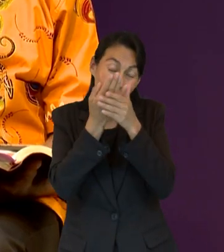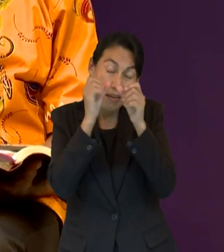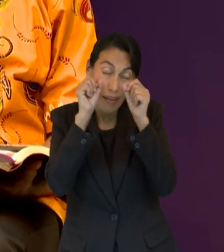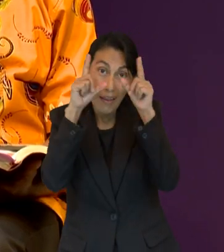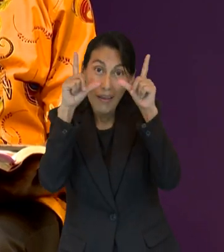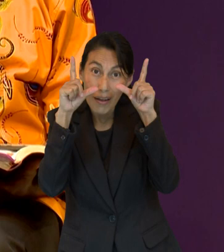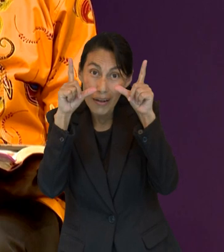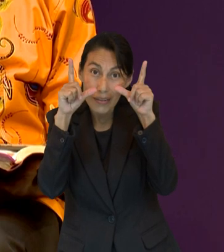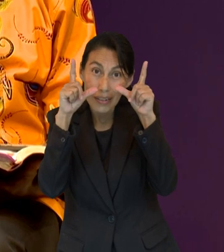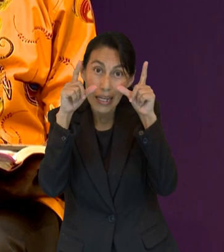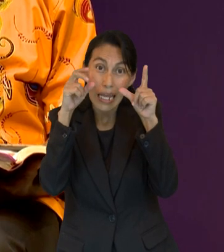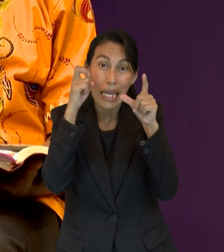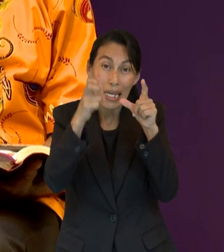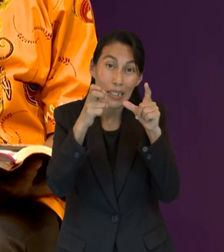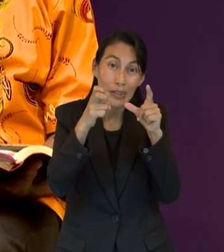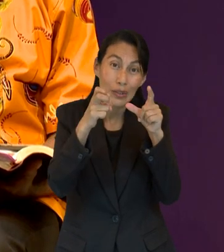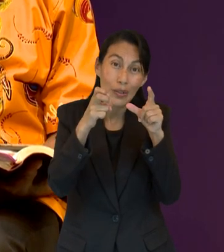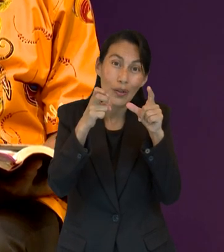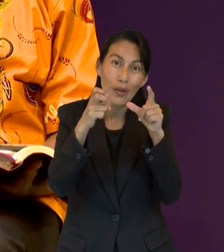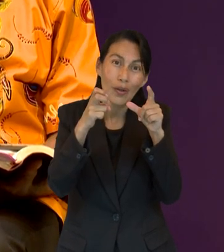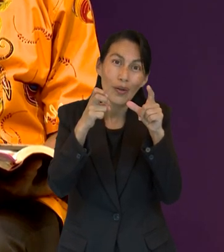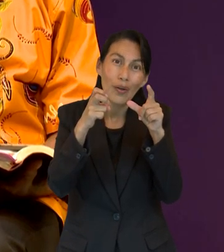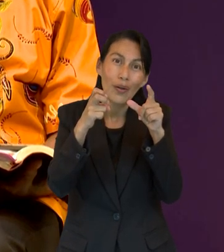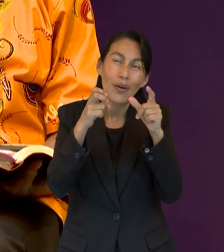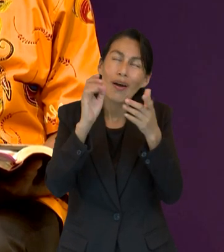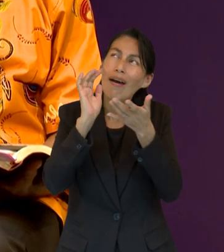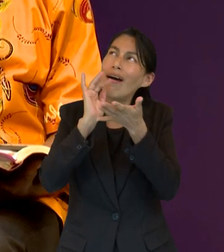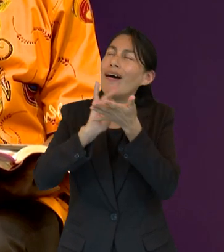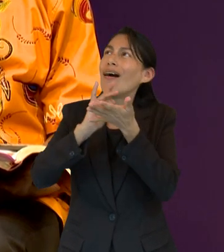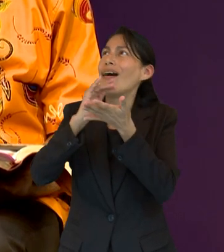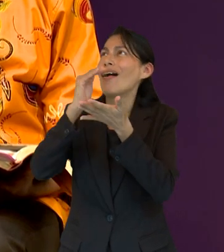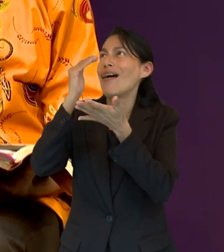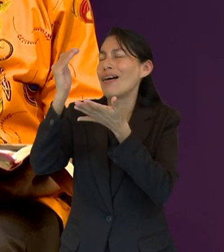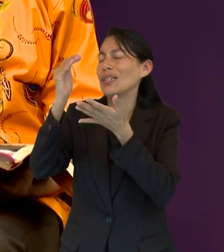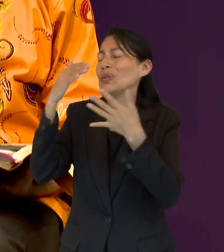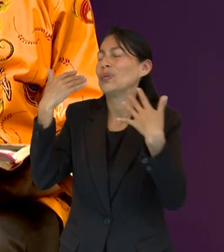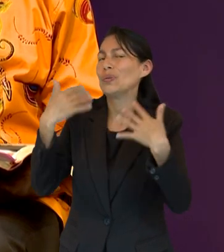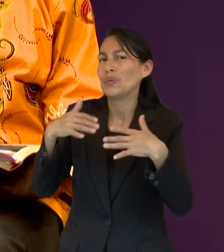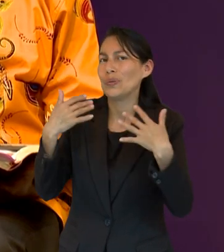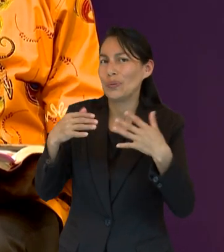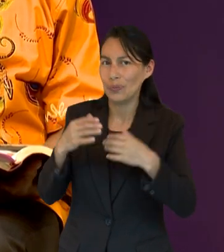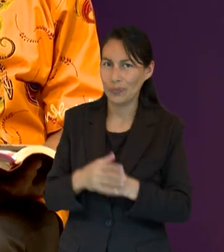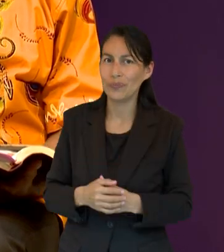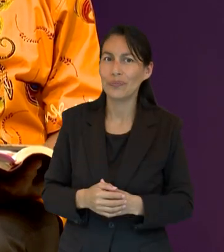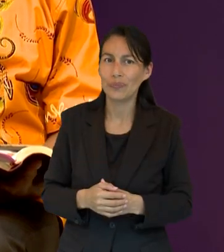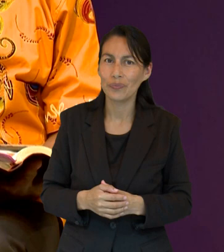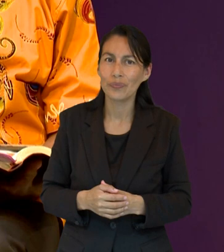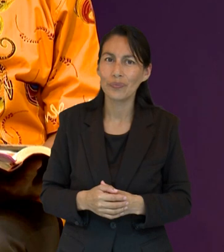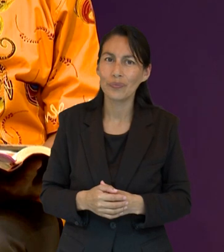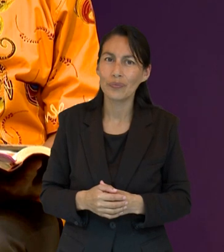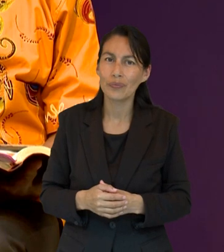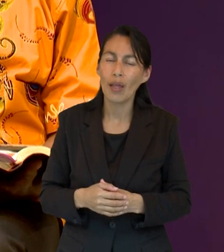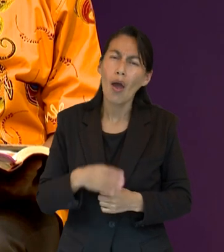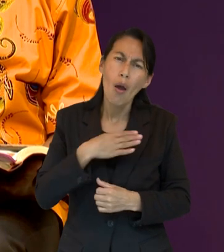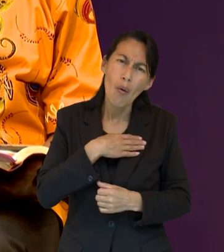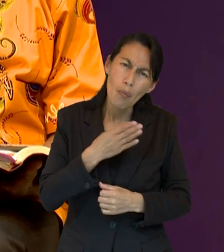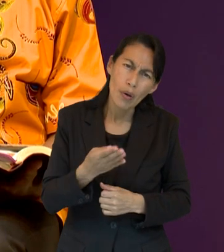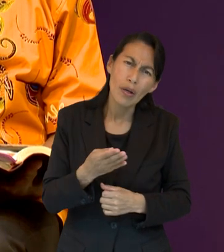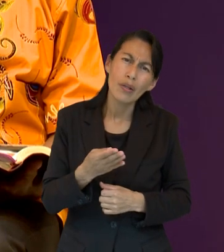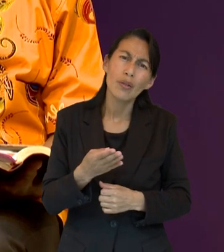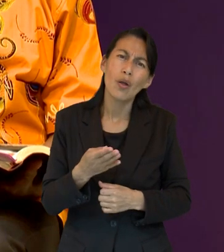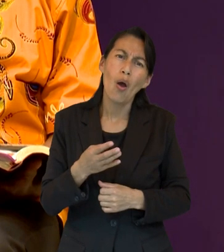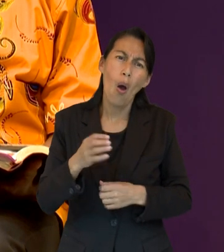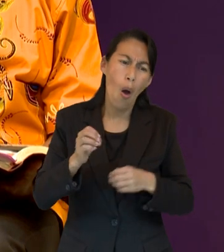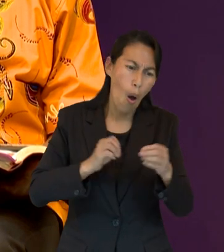despertar en la mañana ya es ya es una es un motivo de gratitud y y